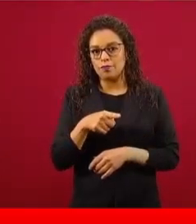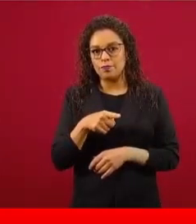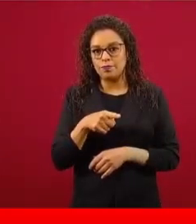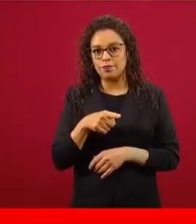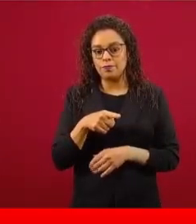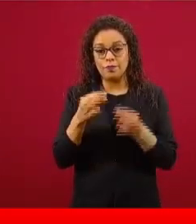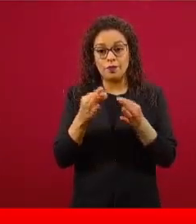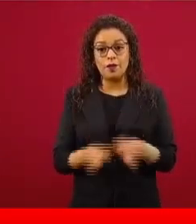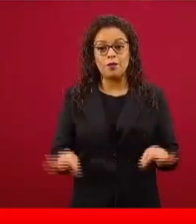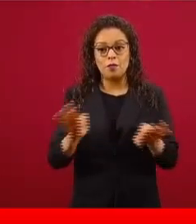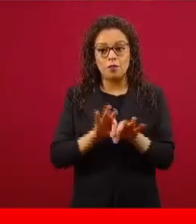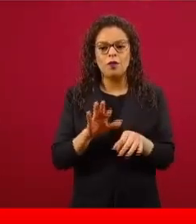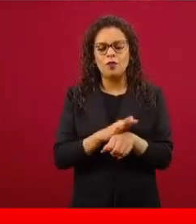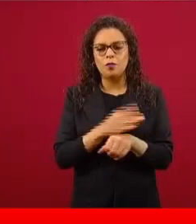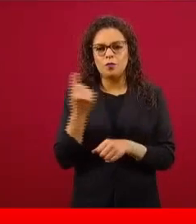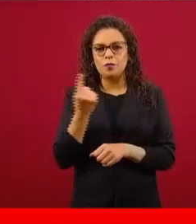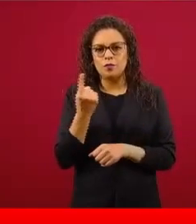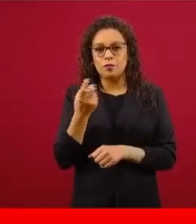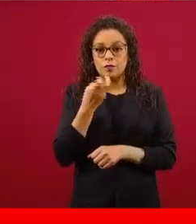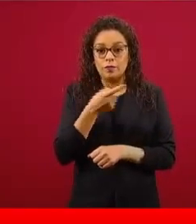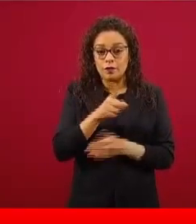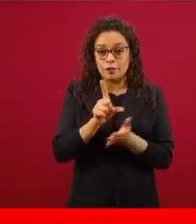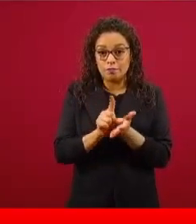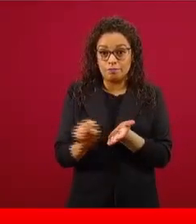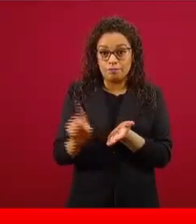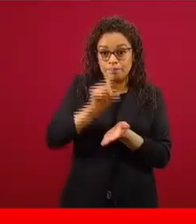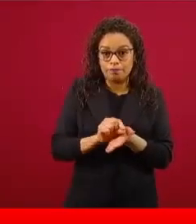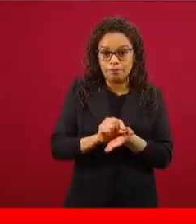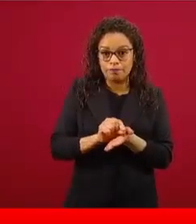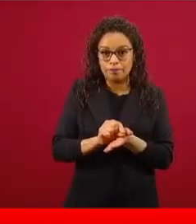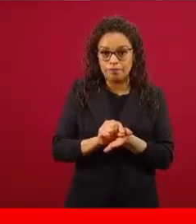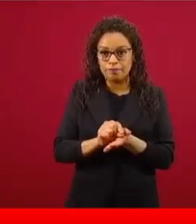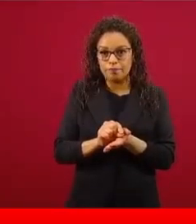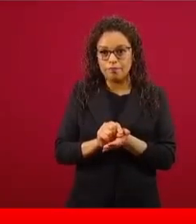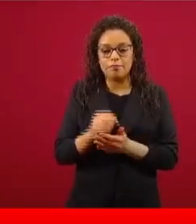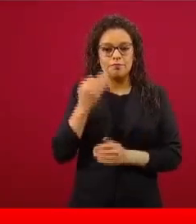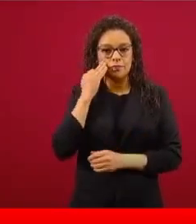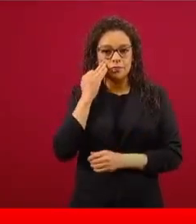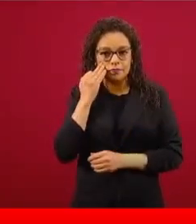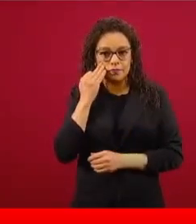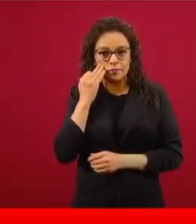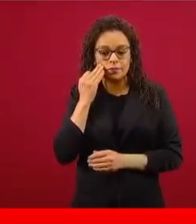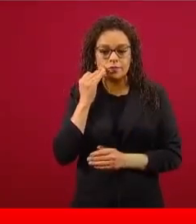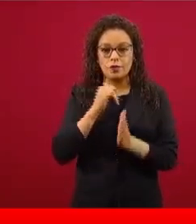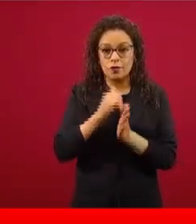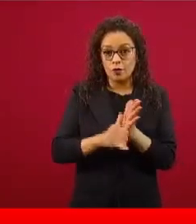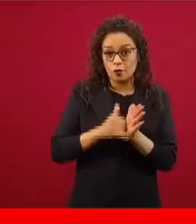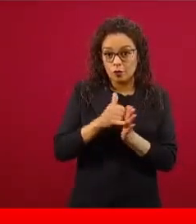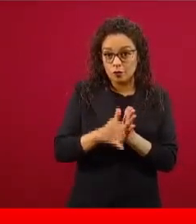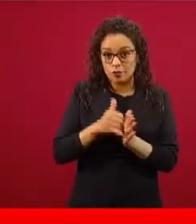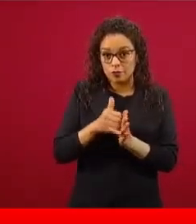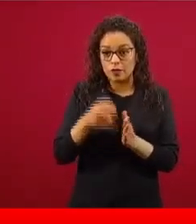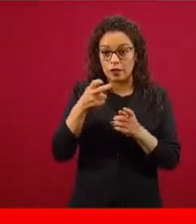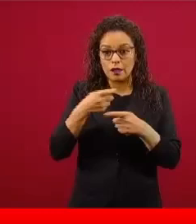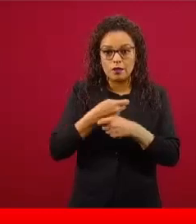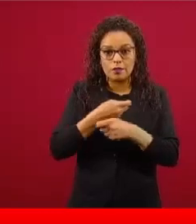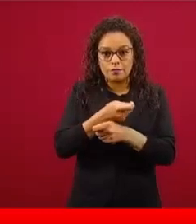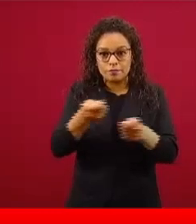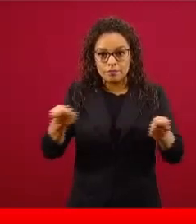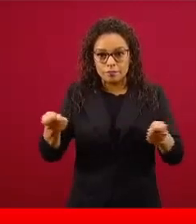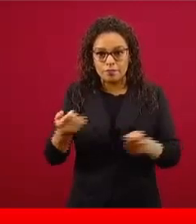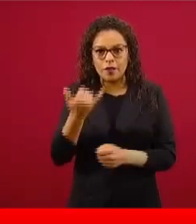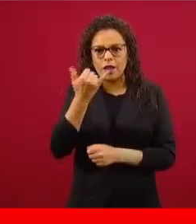determinado contenido en Twitter, en Facebook, en YouTube y que tiene que ver con nuestros datos